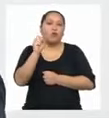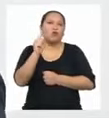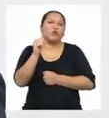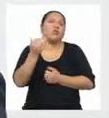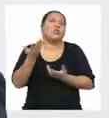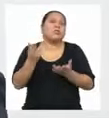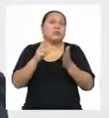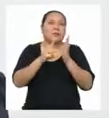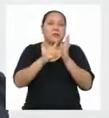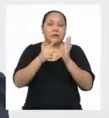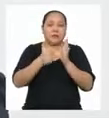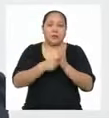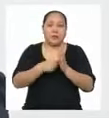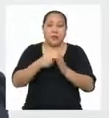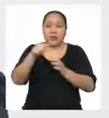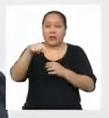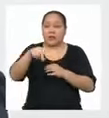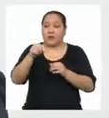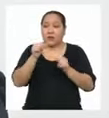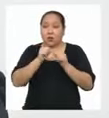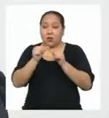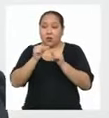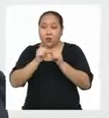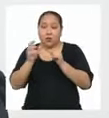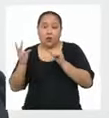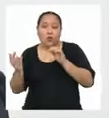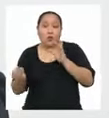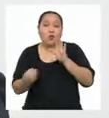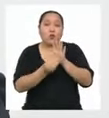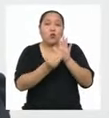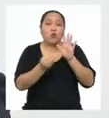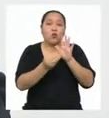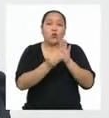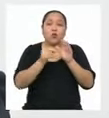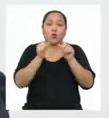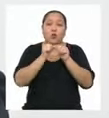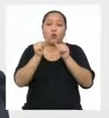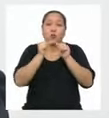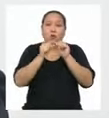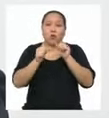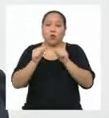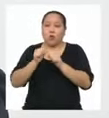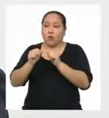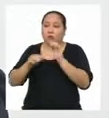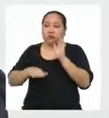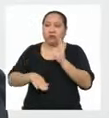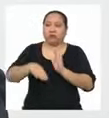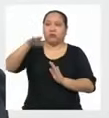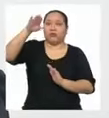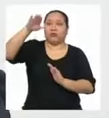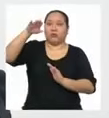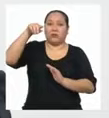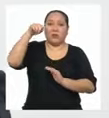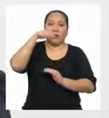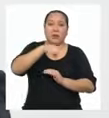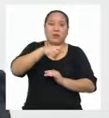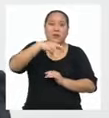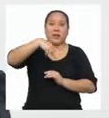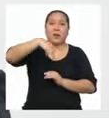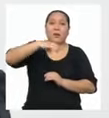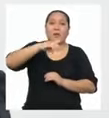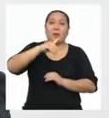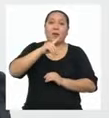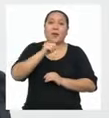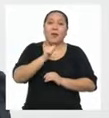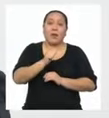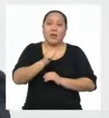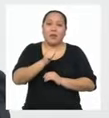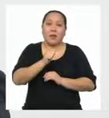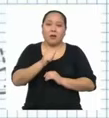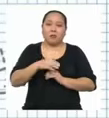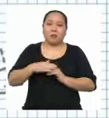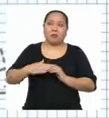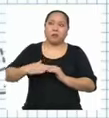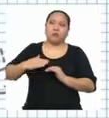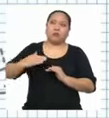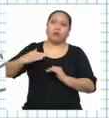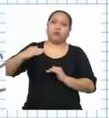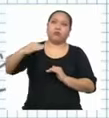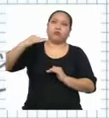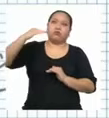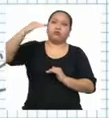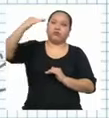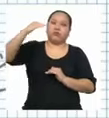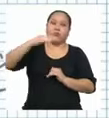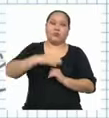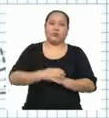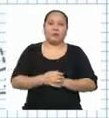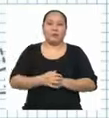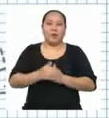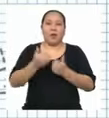introducimos un nuevo dato con un valor mucho mayor que el resto La media aumenta apreciablemente Ahora